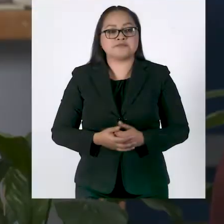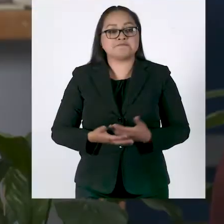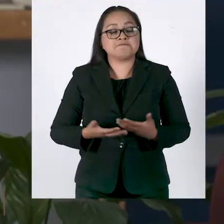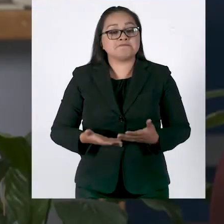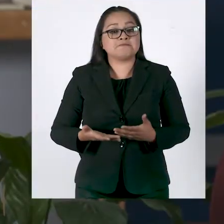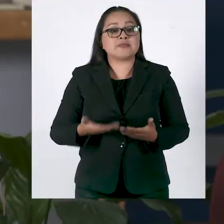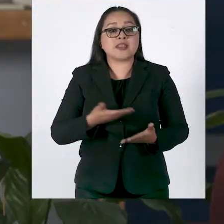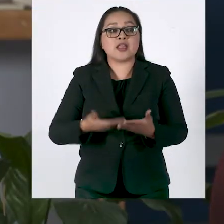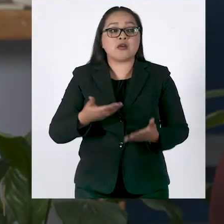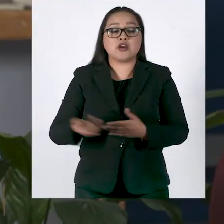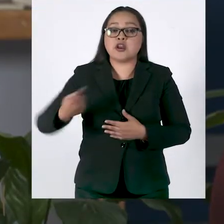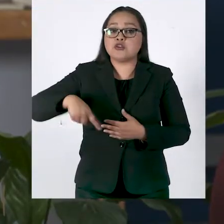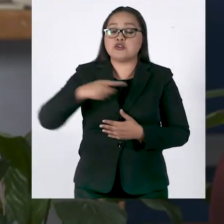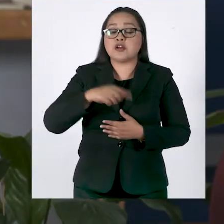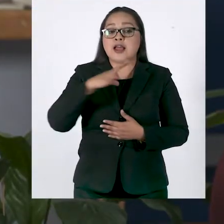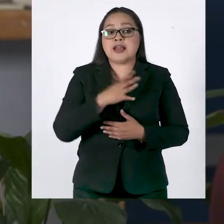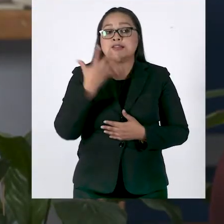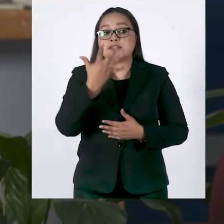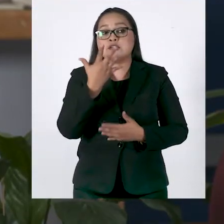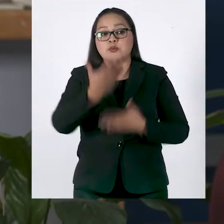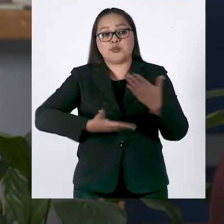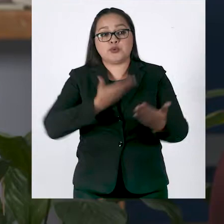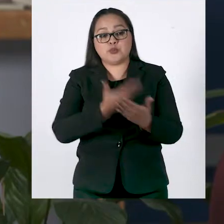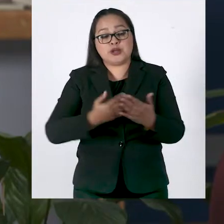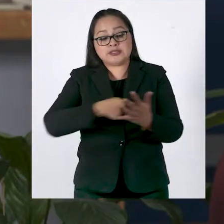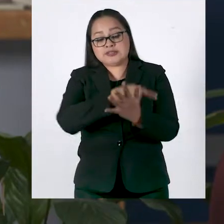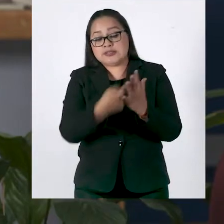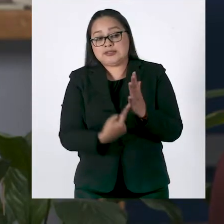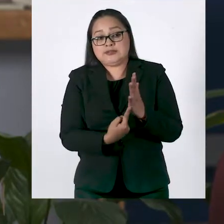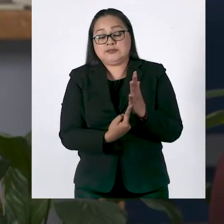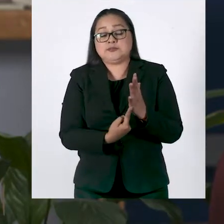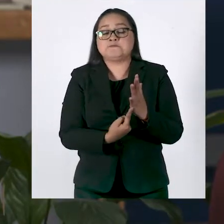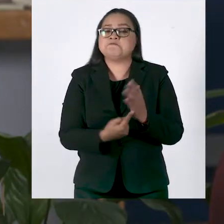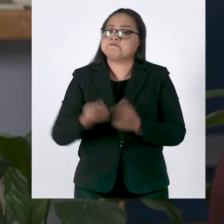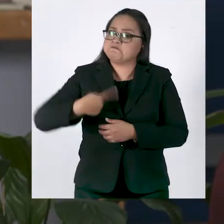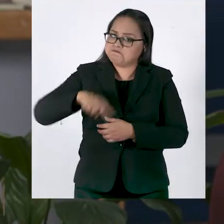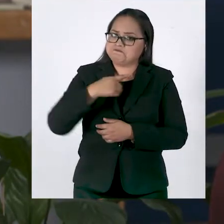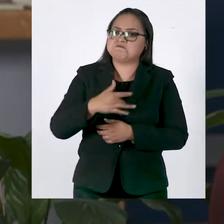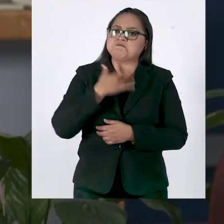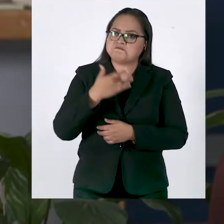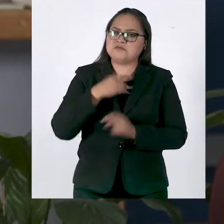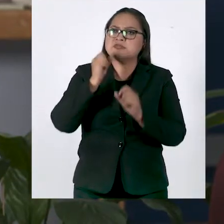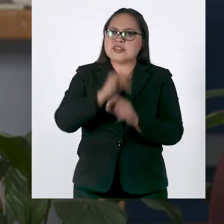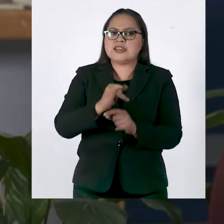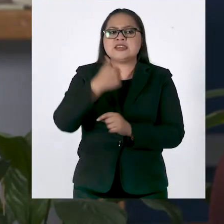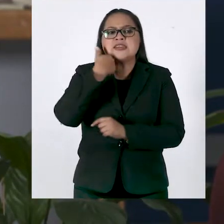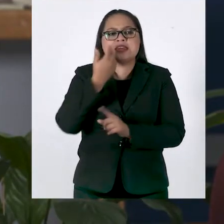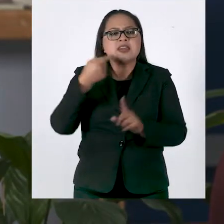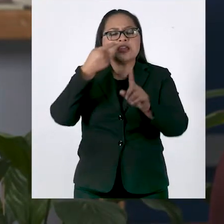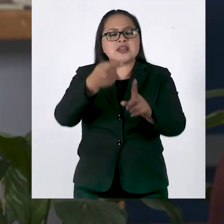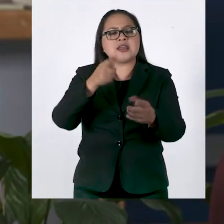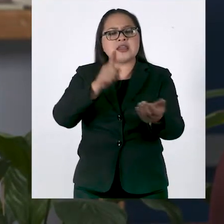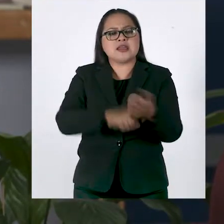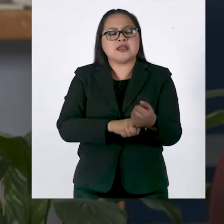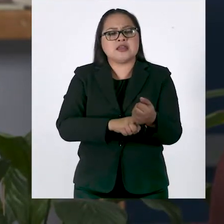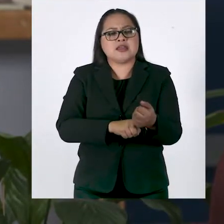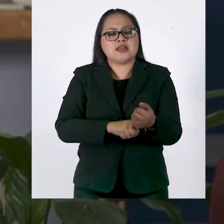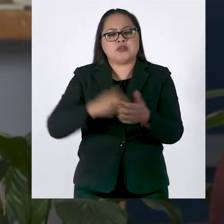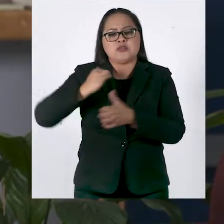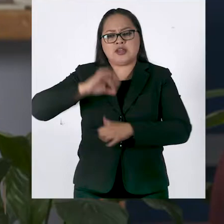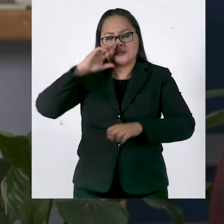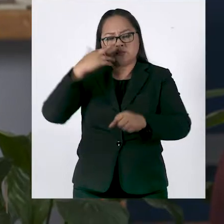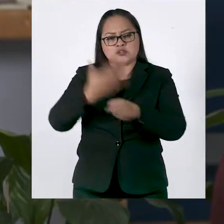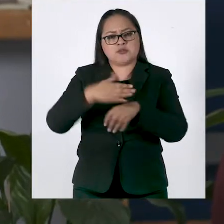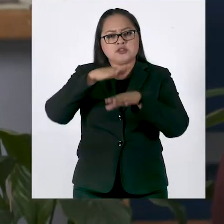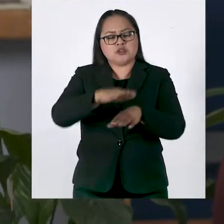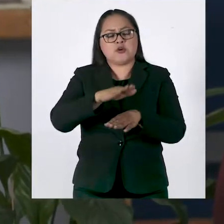Venimos cinco puntos, venimos de nuestra plenaria con cinco puntos. Creemos en la creación de un Ombudsperson en materia de